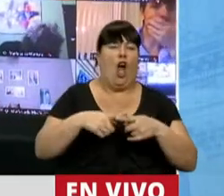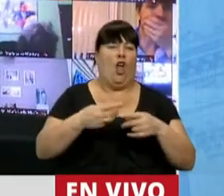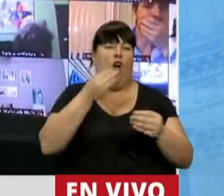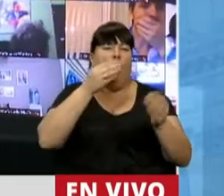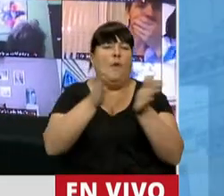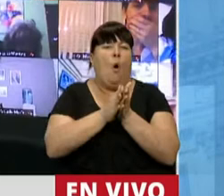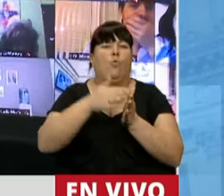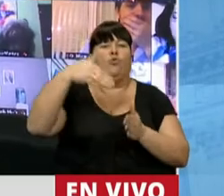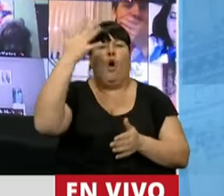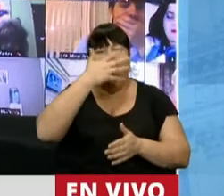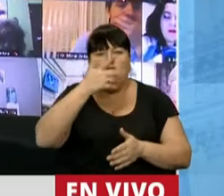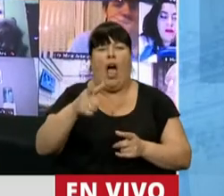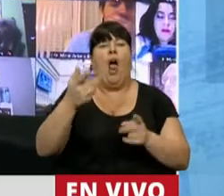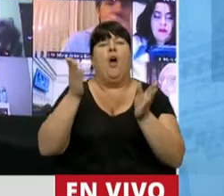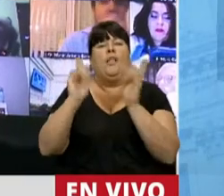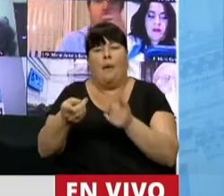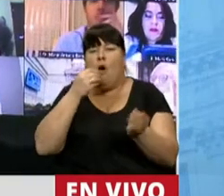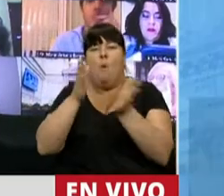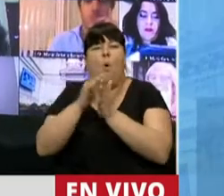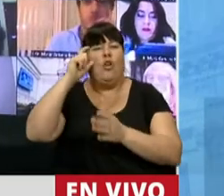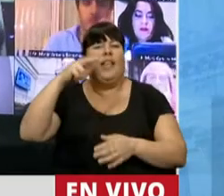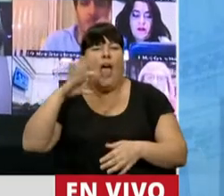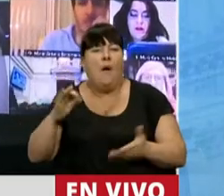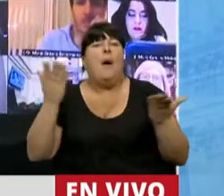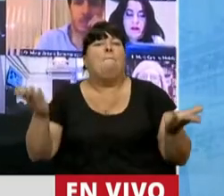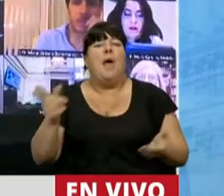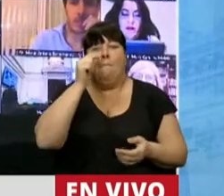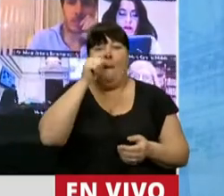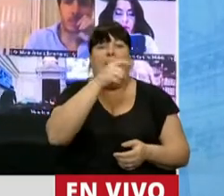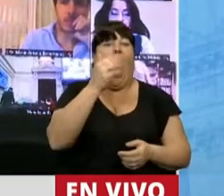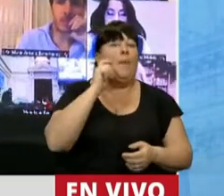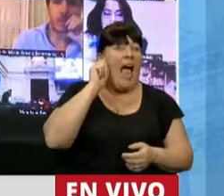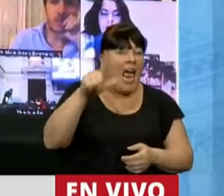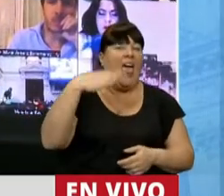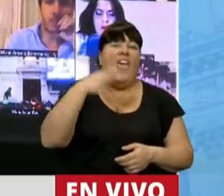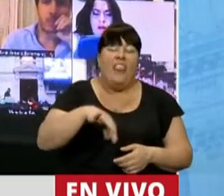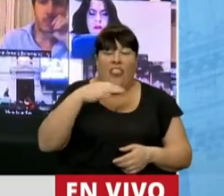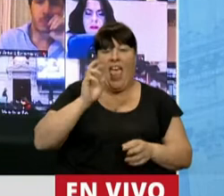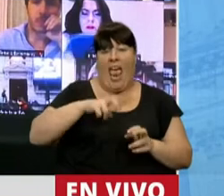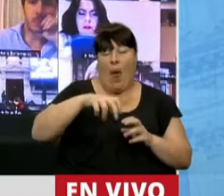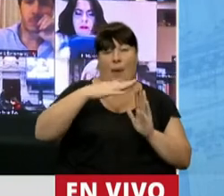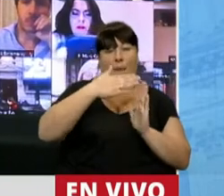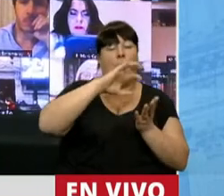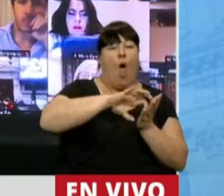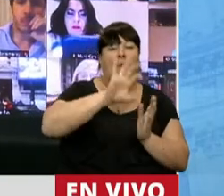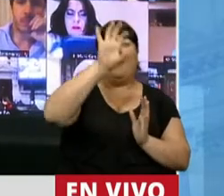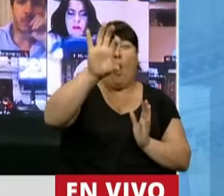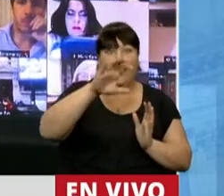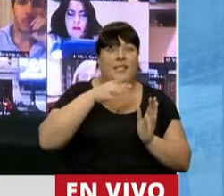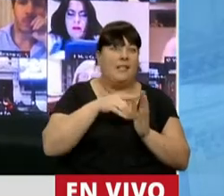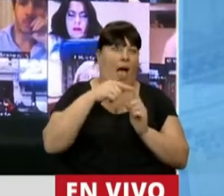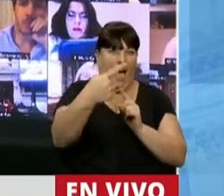cena con Moyano y cena con Evo, pero el padre de Abigail tuvo que cruzar los límites de una provincia